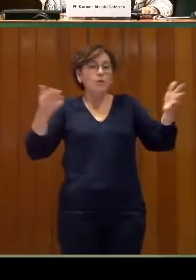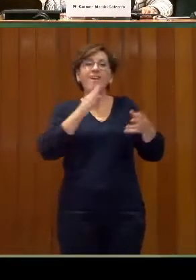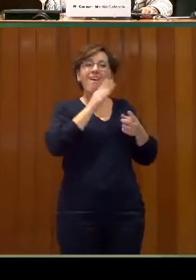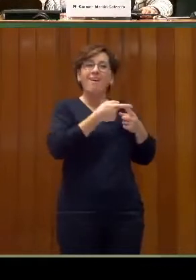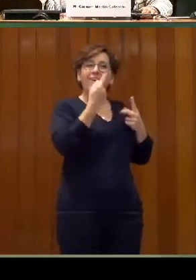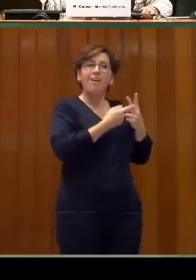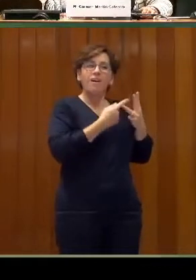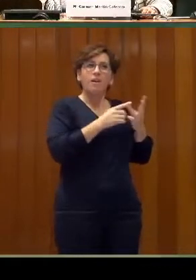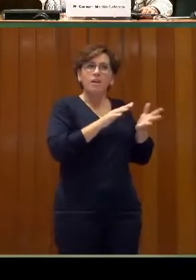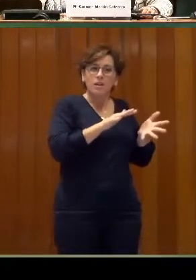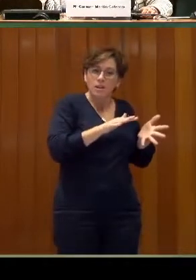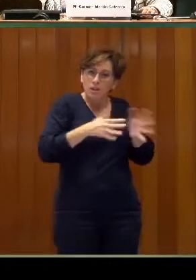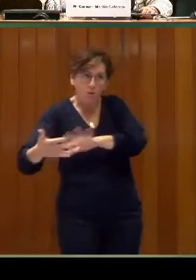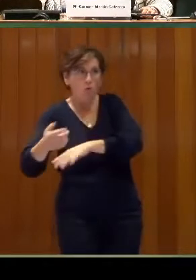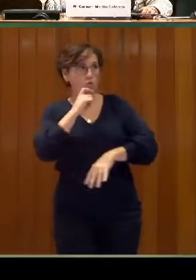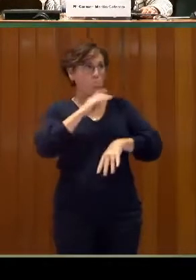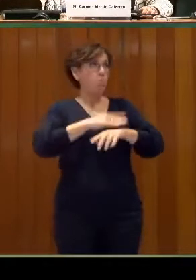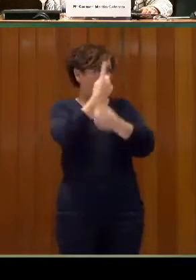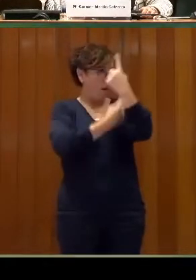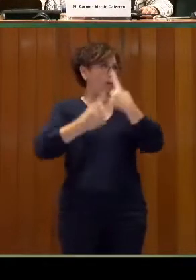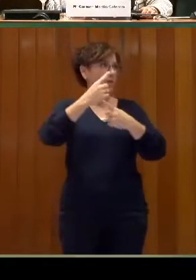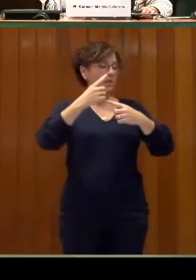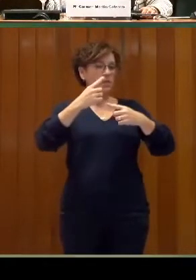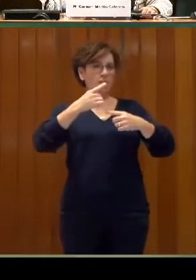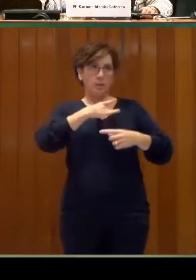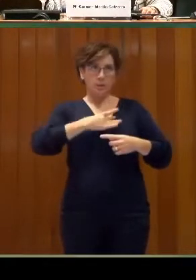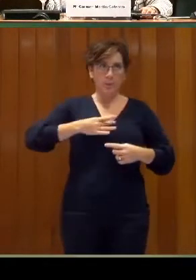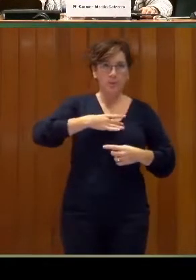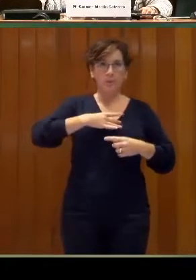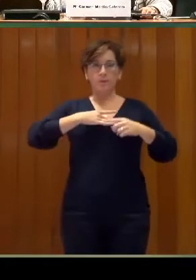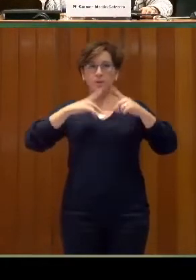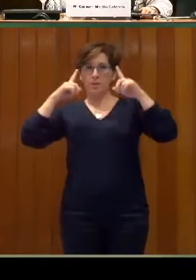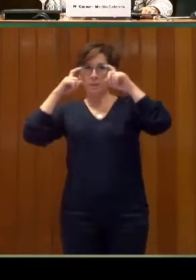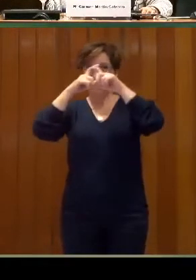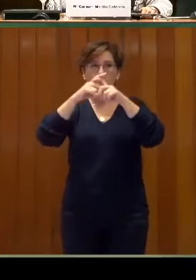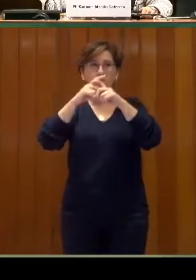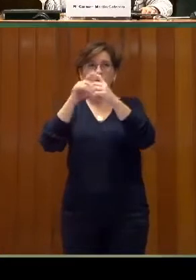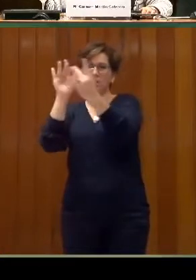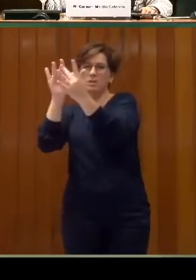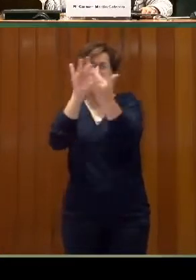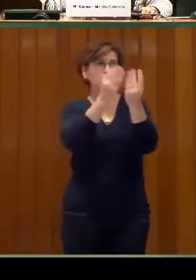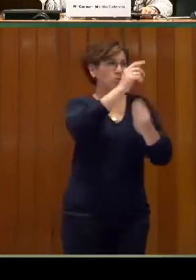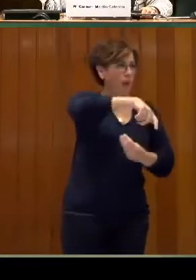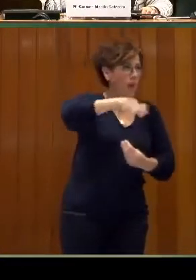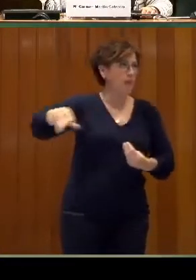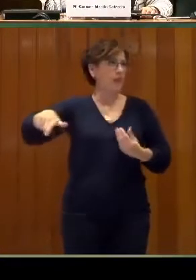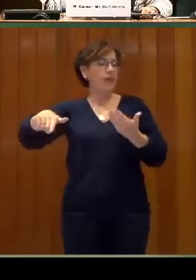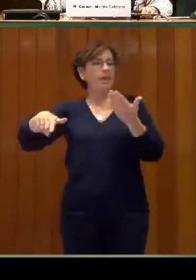al final es muy complicada y hay que hablar con muchísima gente. cómo nosotros hemos